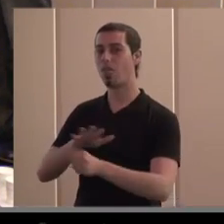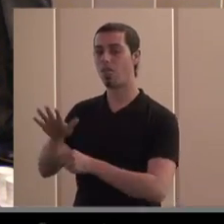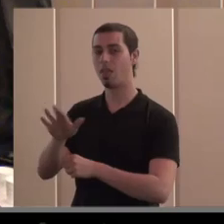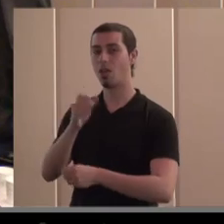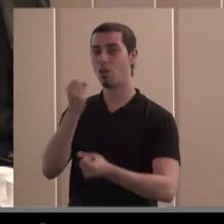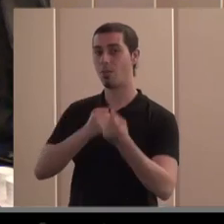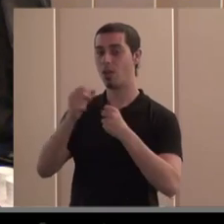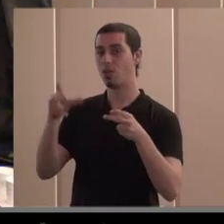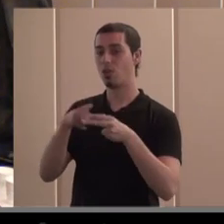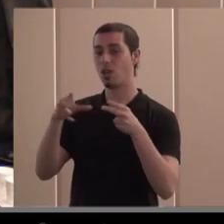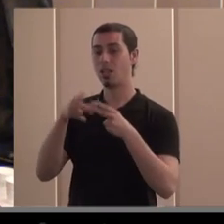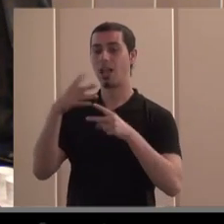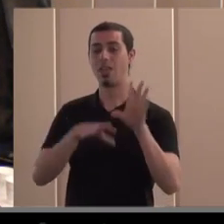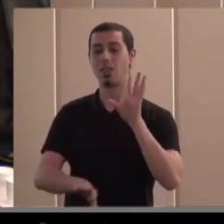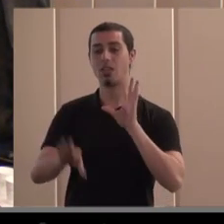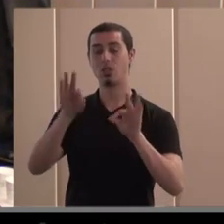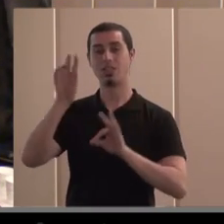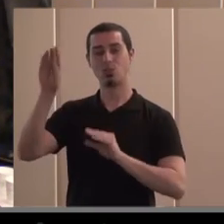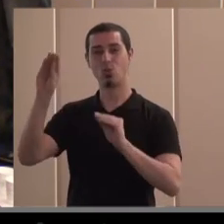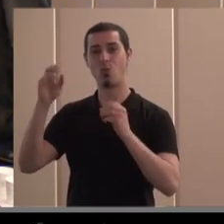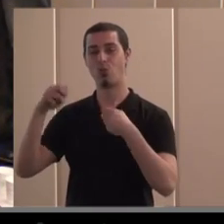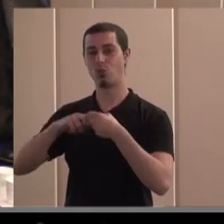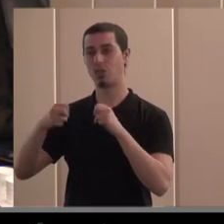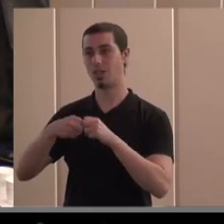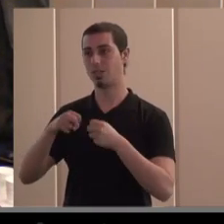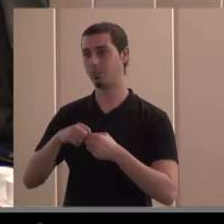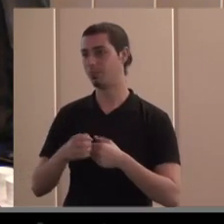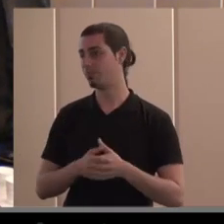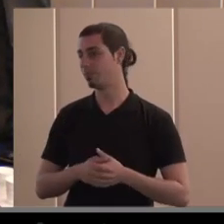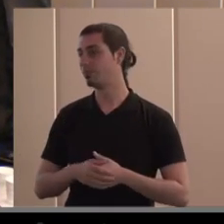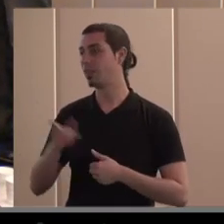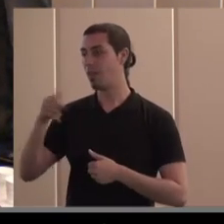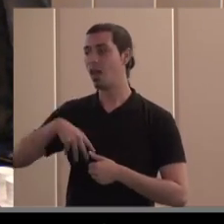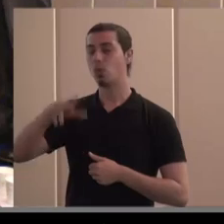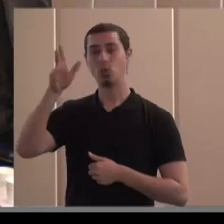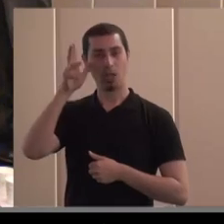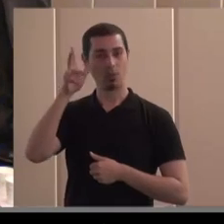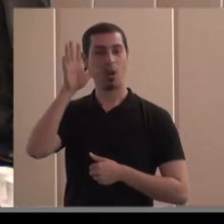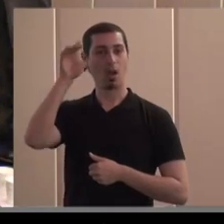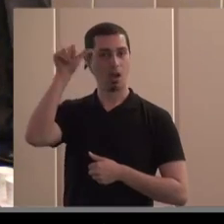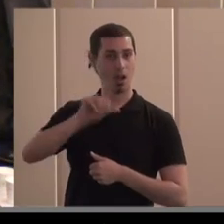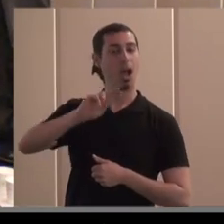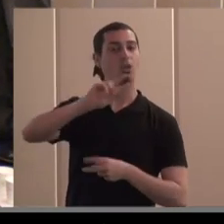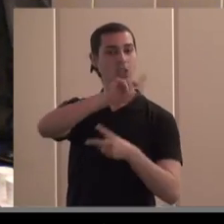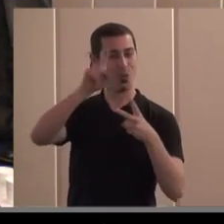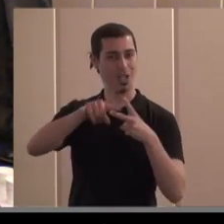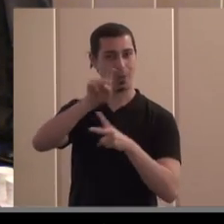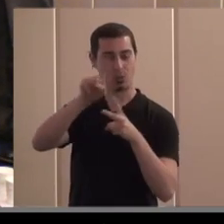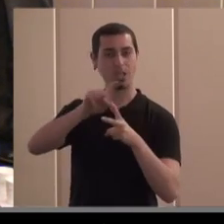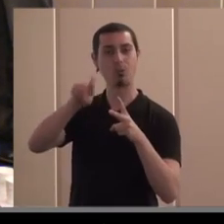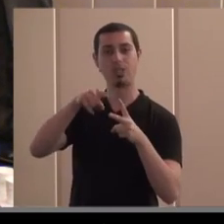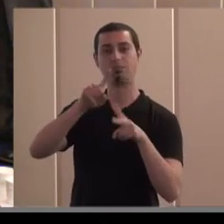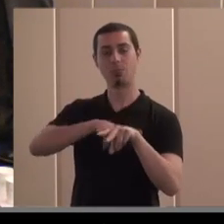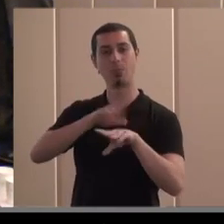economía social en las decisiones que se toman en el proceso? vamos a escuchar también la última pregunta y luego ya distribuimos el tiempo